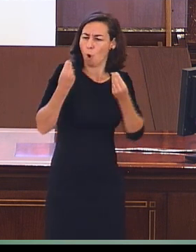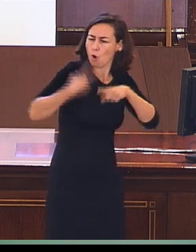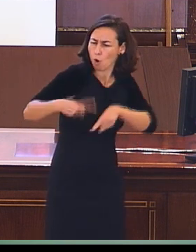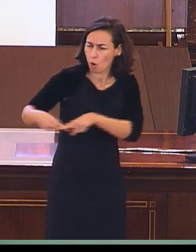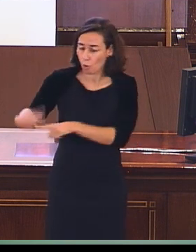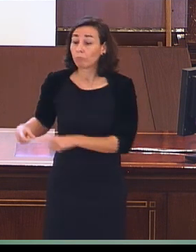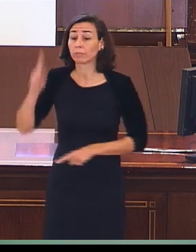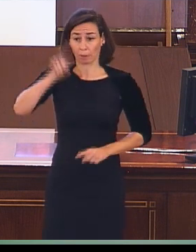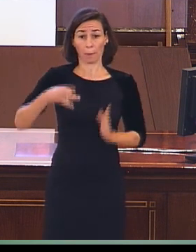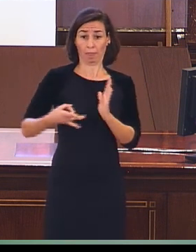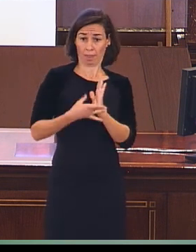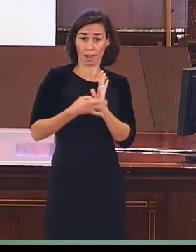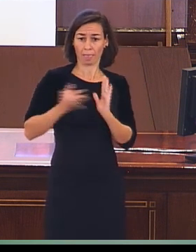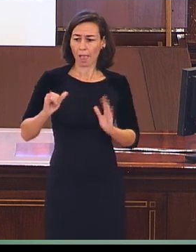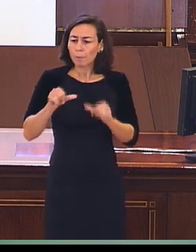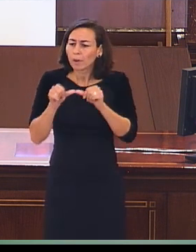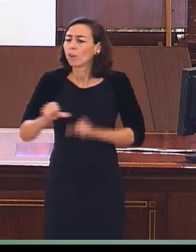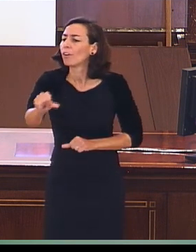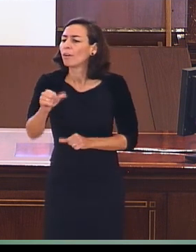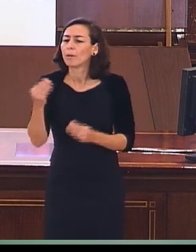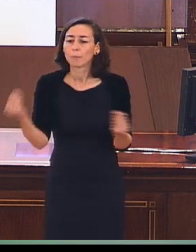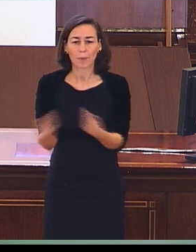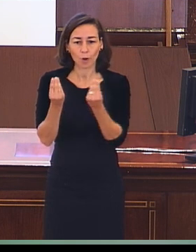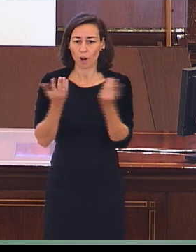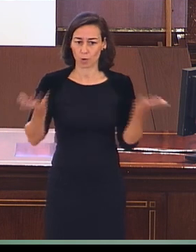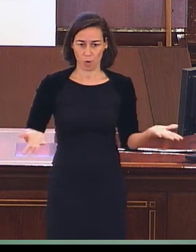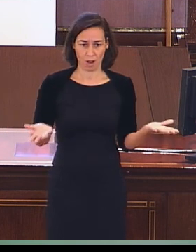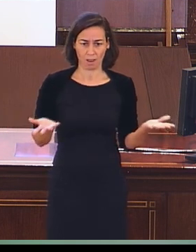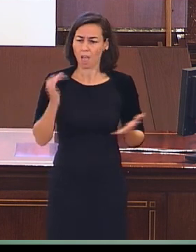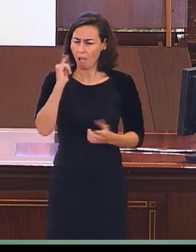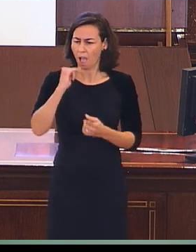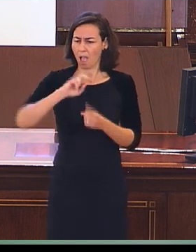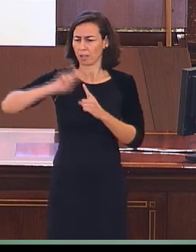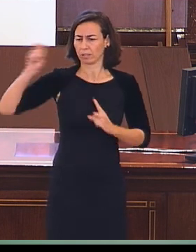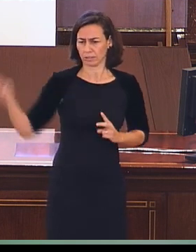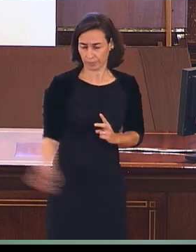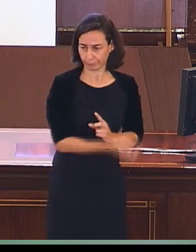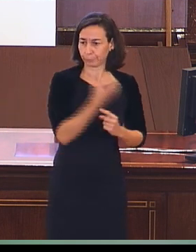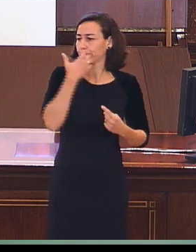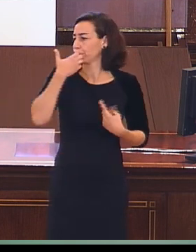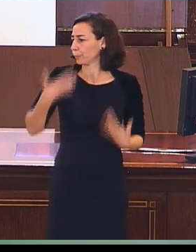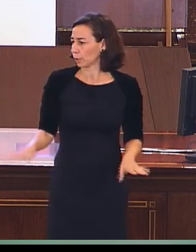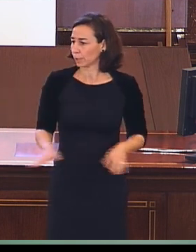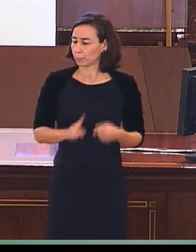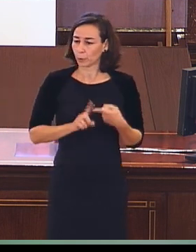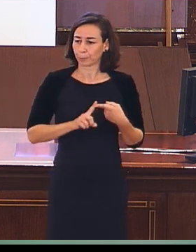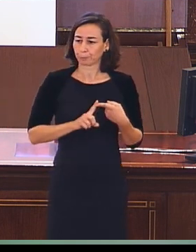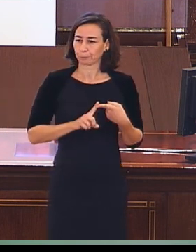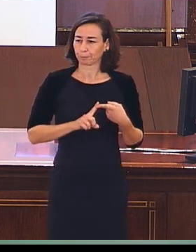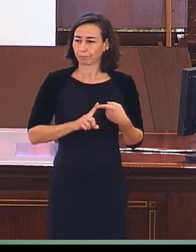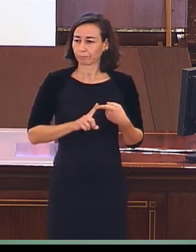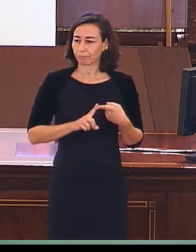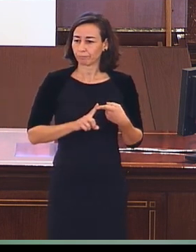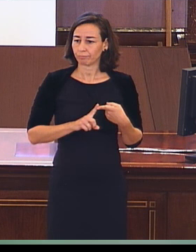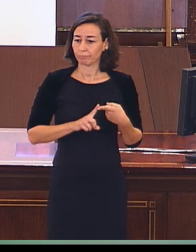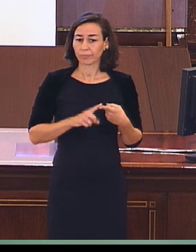nos queda que mejorar en estos estudios? Pues nos queda mejorar los